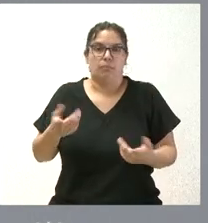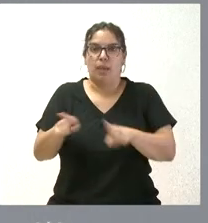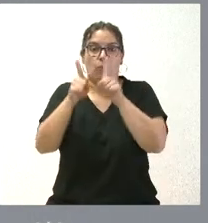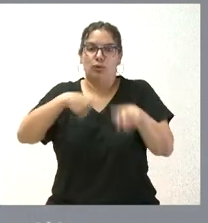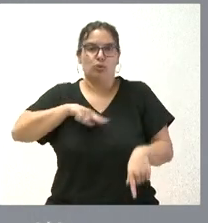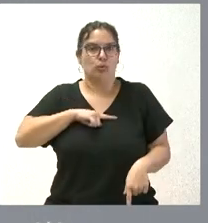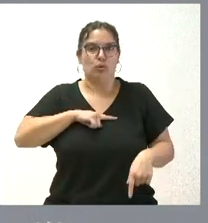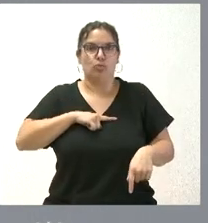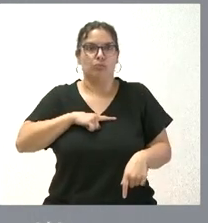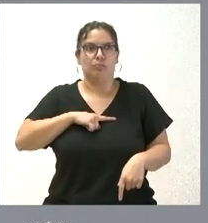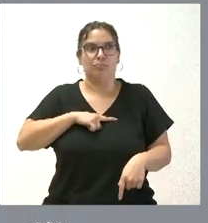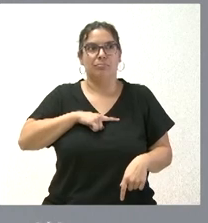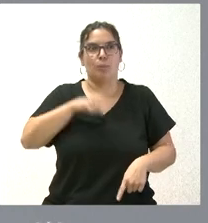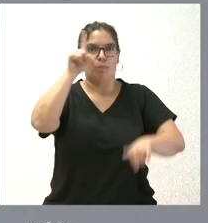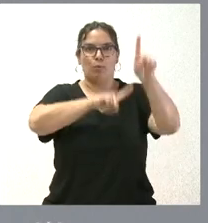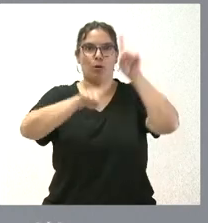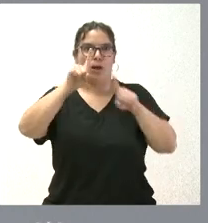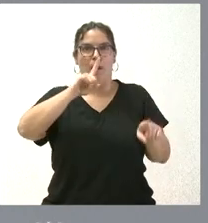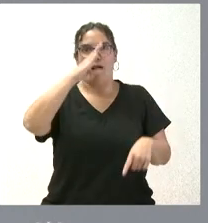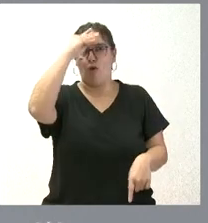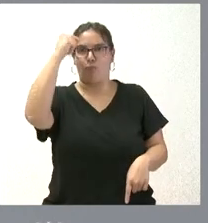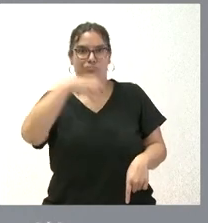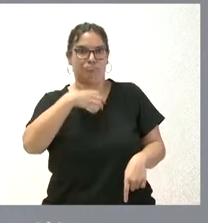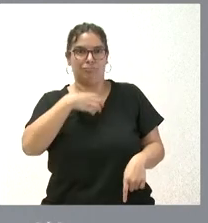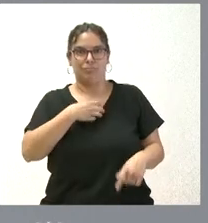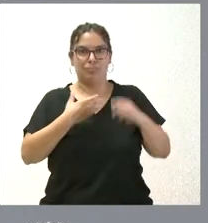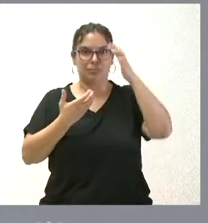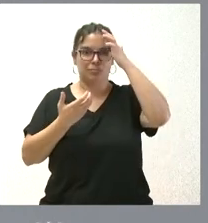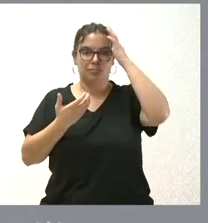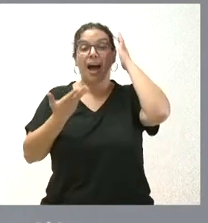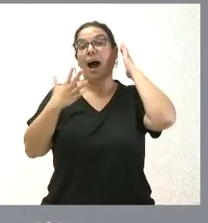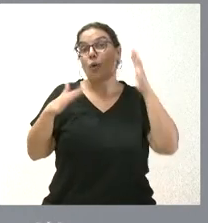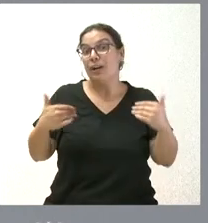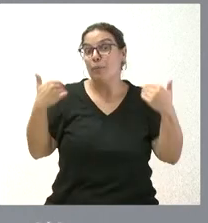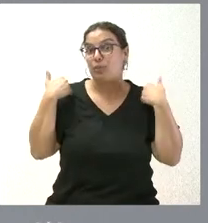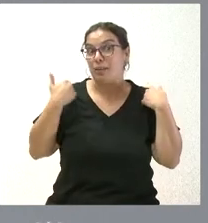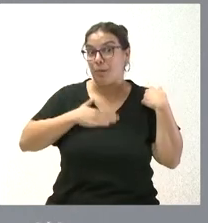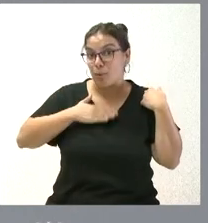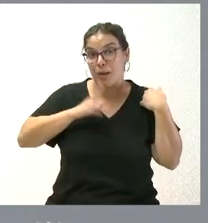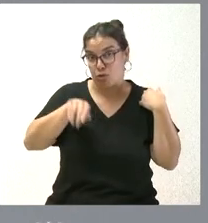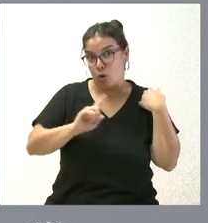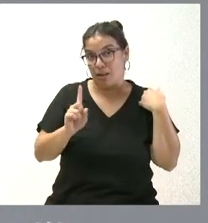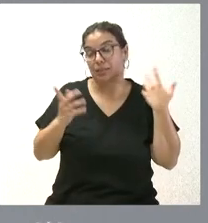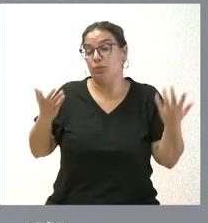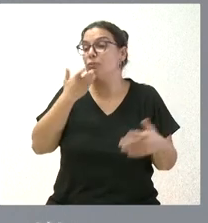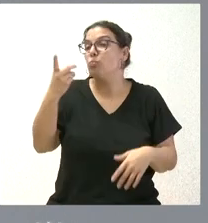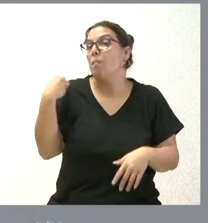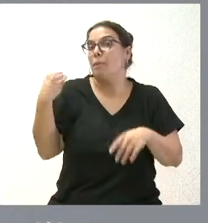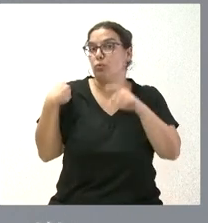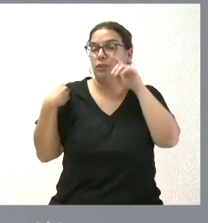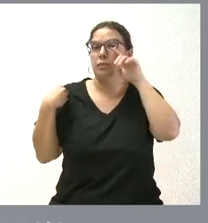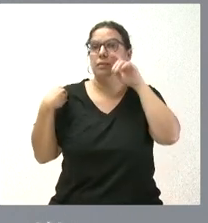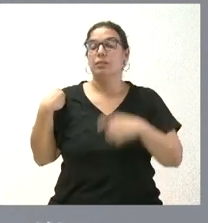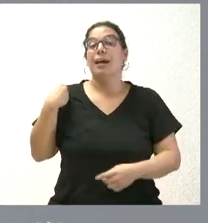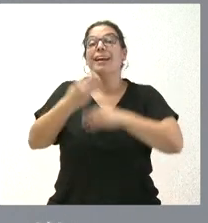olvidemos un problema que pasa en muchos ganaderos, aunque no sea nuestra competencia directa. Y, por tanto, si usted me pregunta cuál